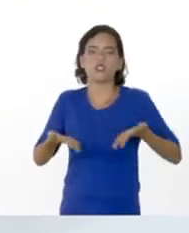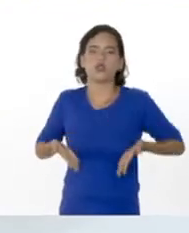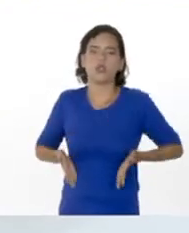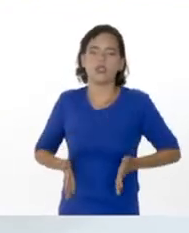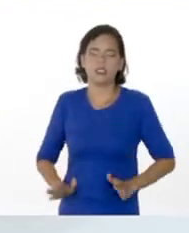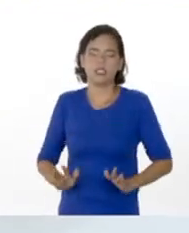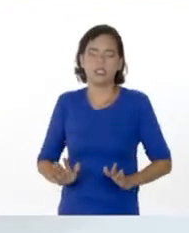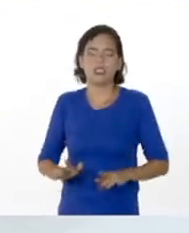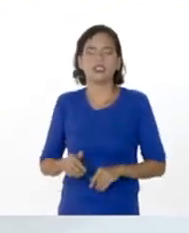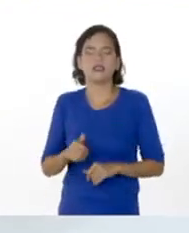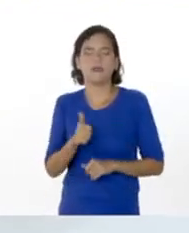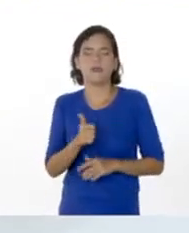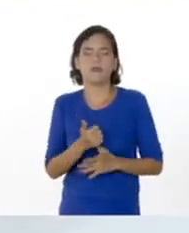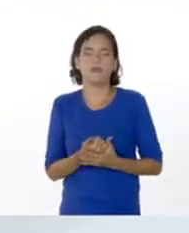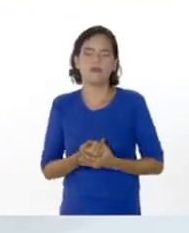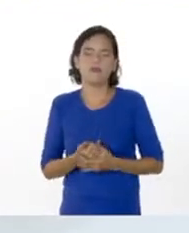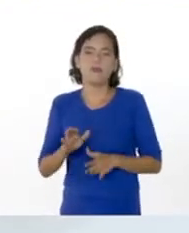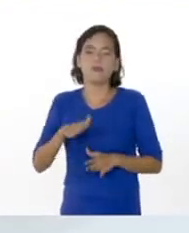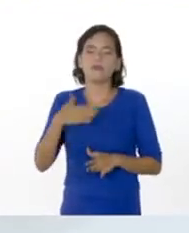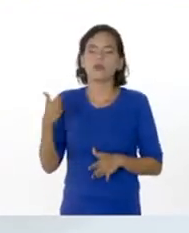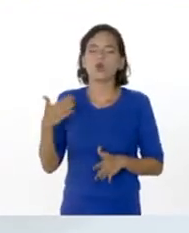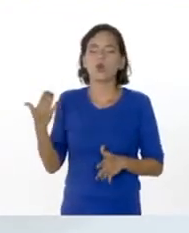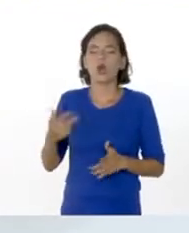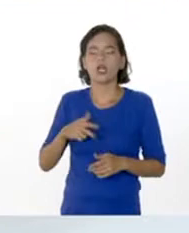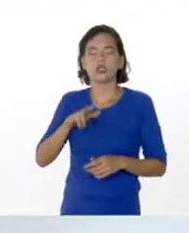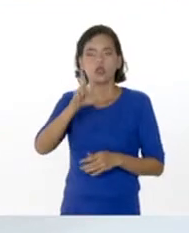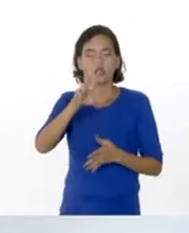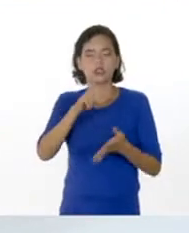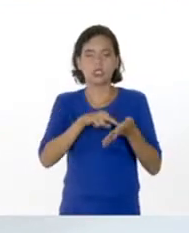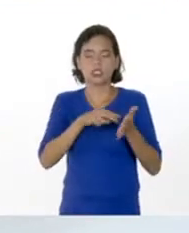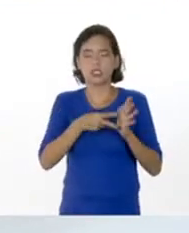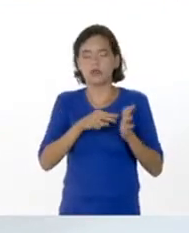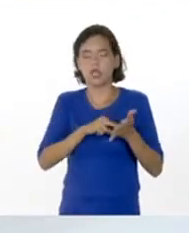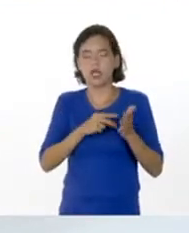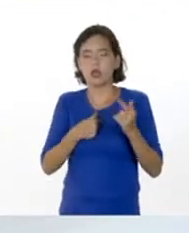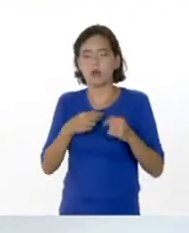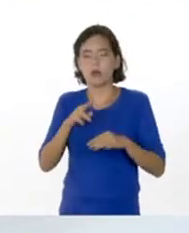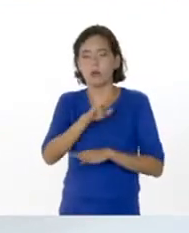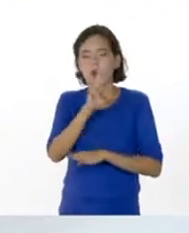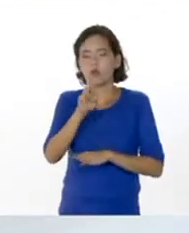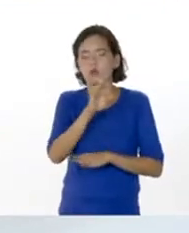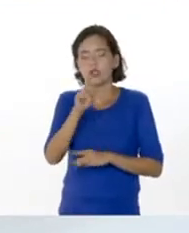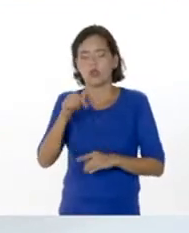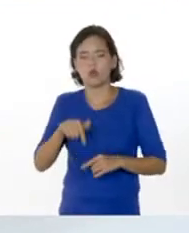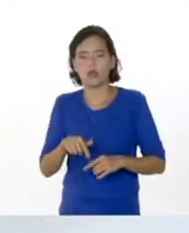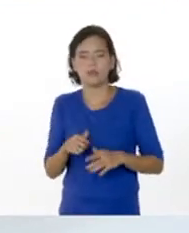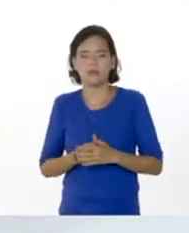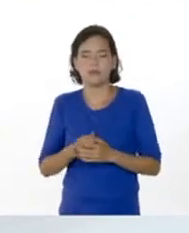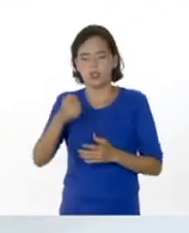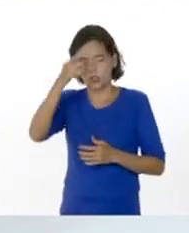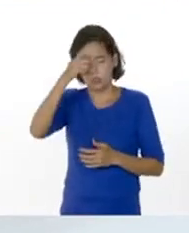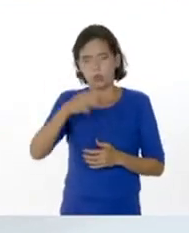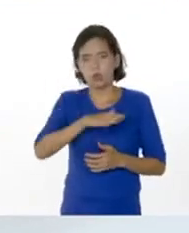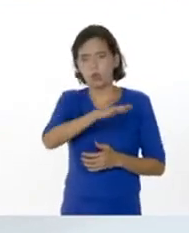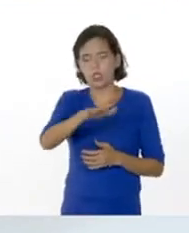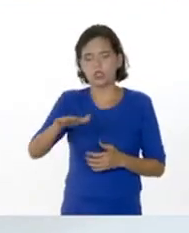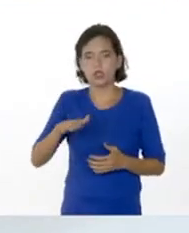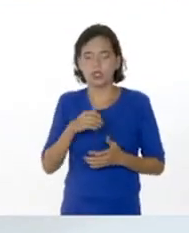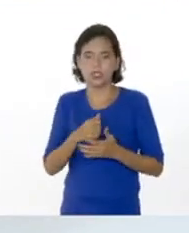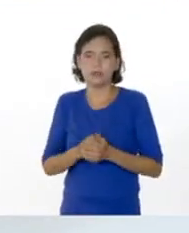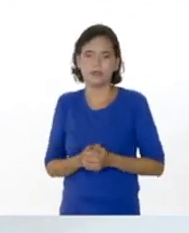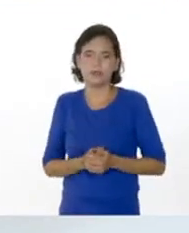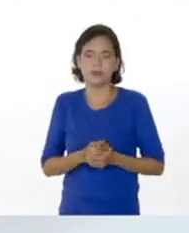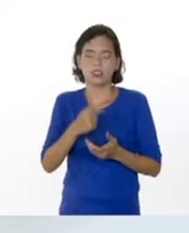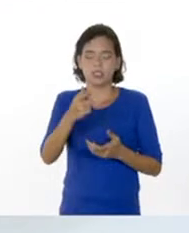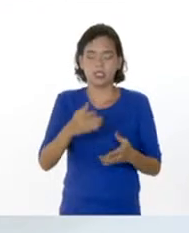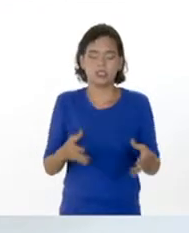fértil. Entonces, ¿cuáles son los tres conceptos que nosotros vamos a manejar hoy? Primeramente, que son poblaciones, luego ese